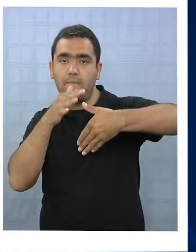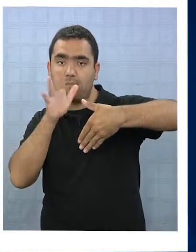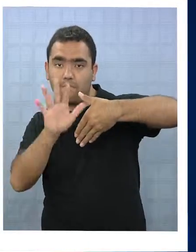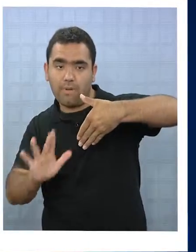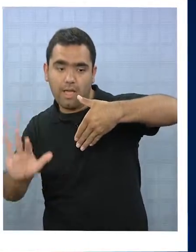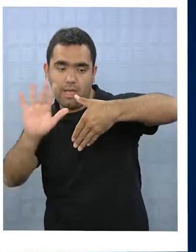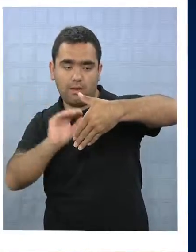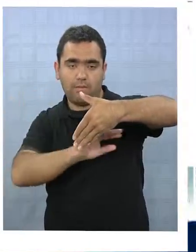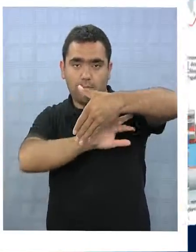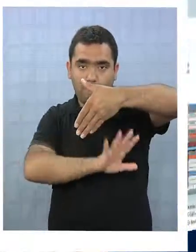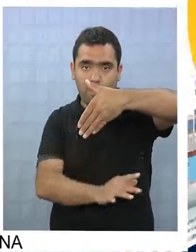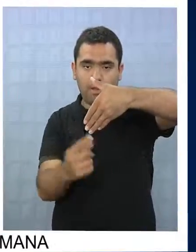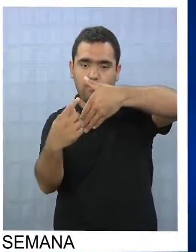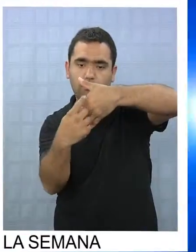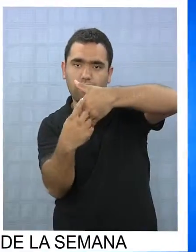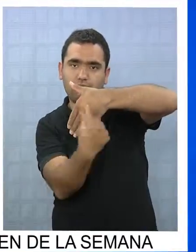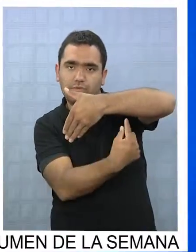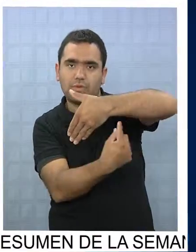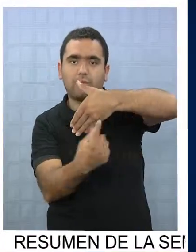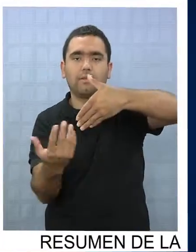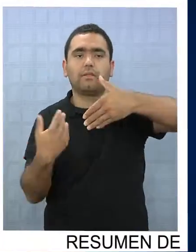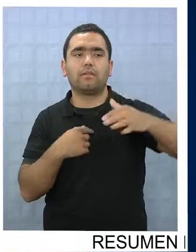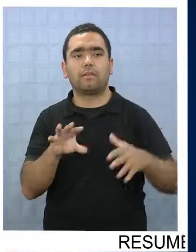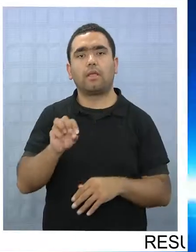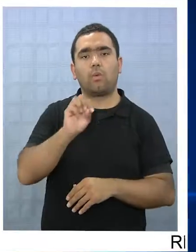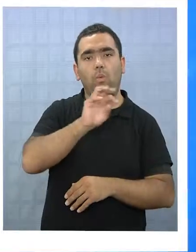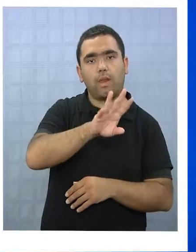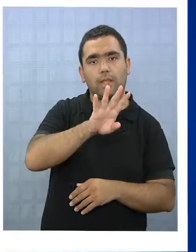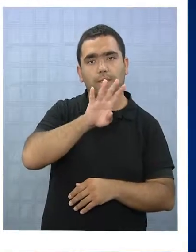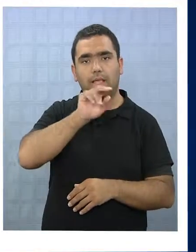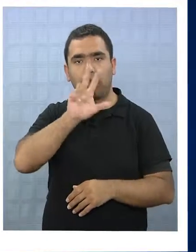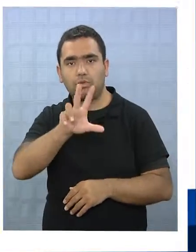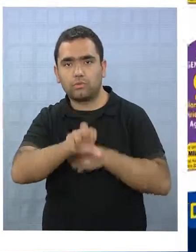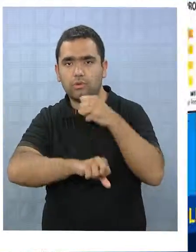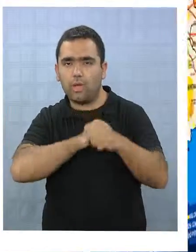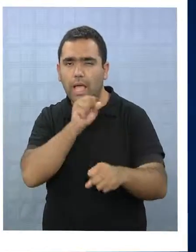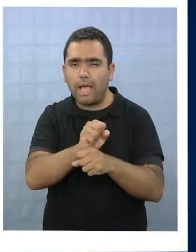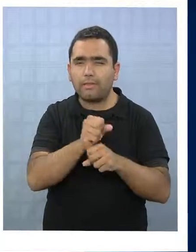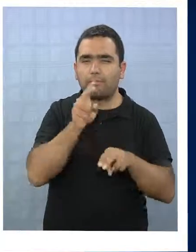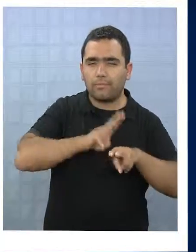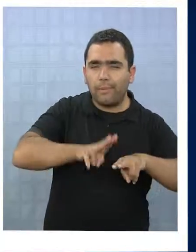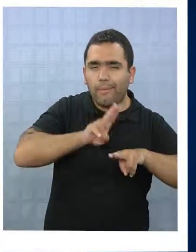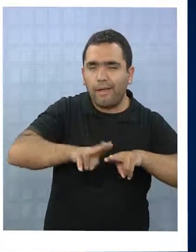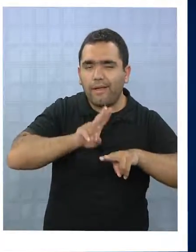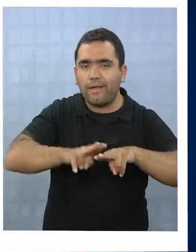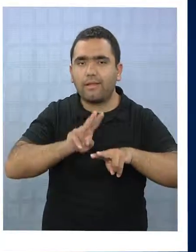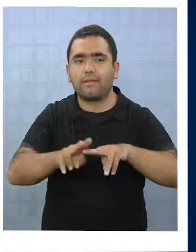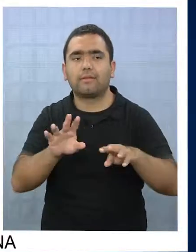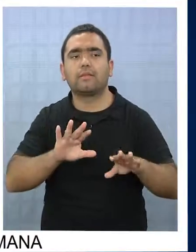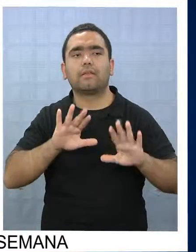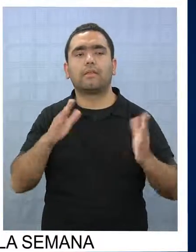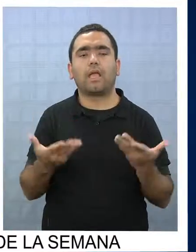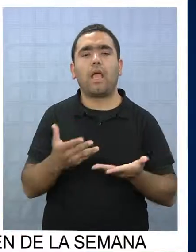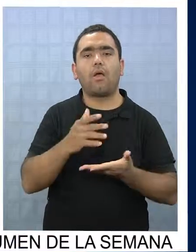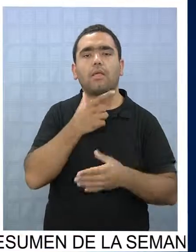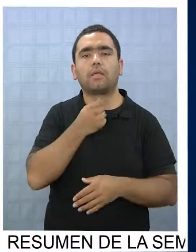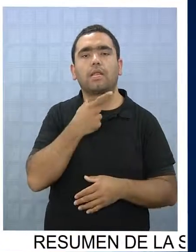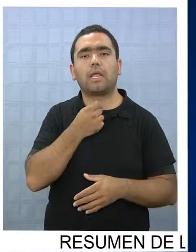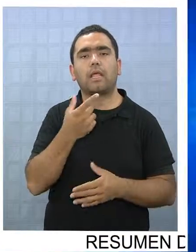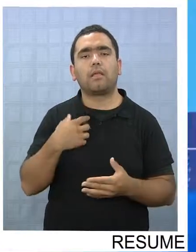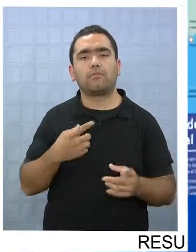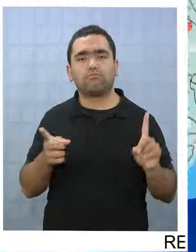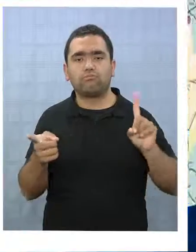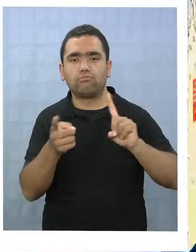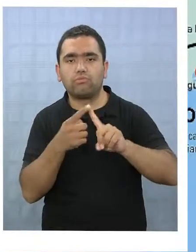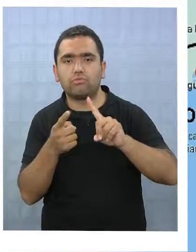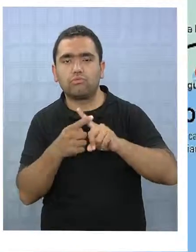gestando hace 48 años según el alcalde Jorge Soria y que espera conectar a todos los países del sur de América, desde